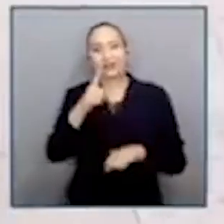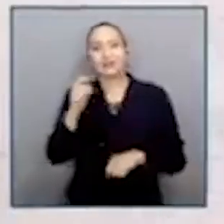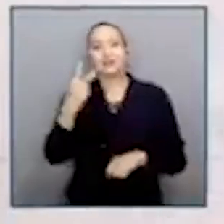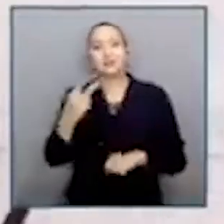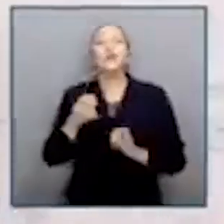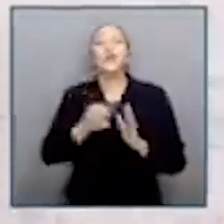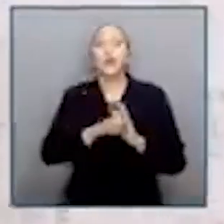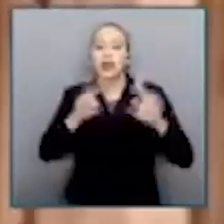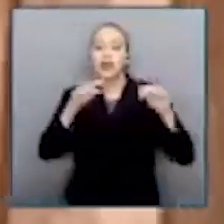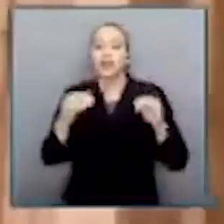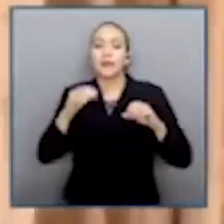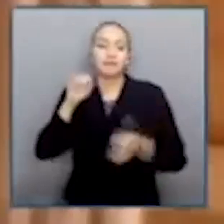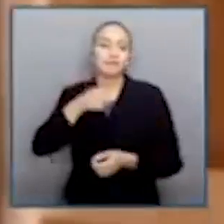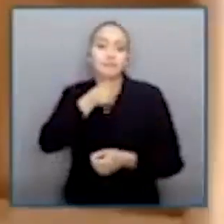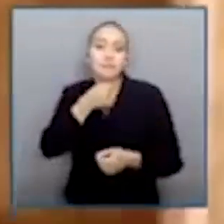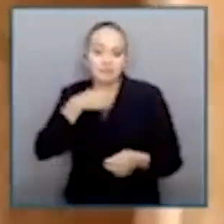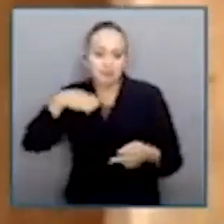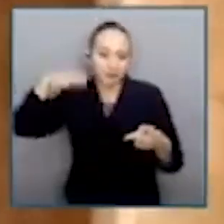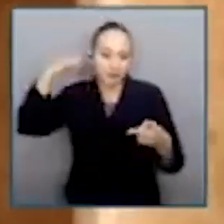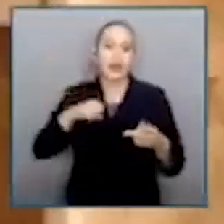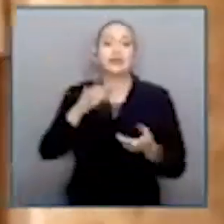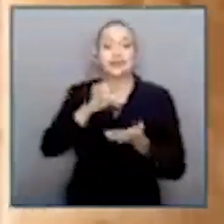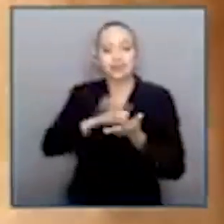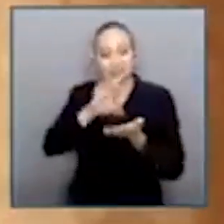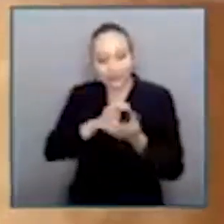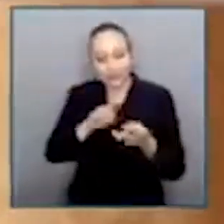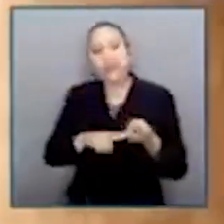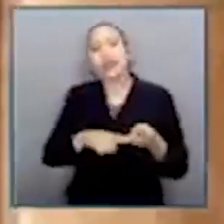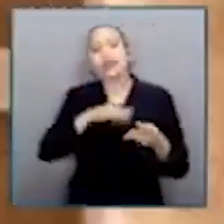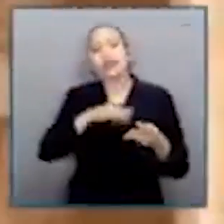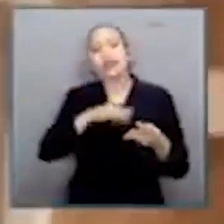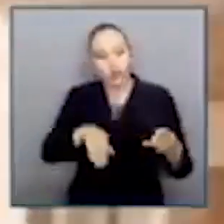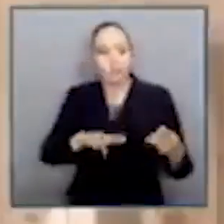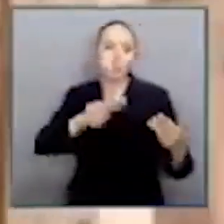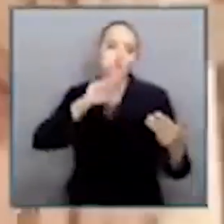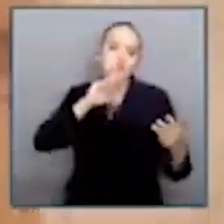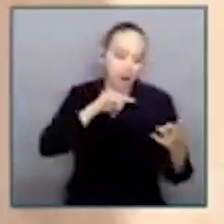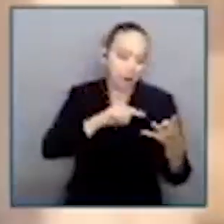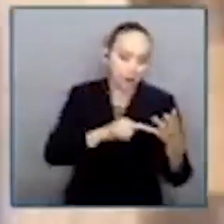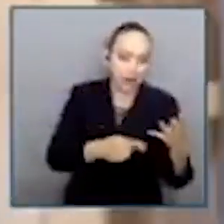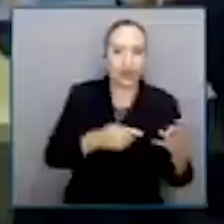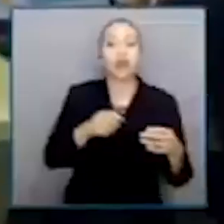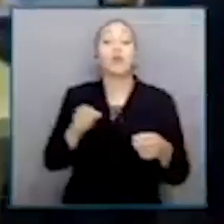discapacidad, muerte, enfermedad, maternidad, desempleo y accidentes de trabajo, entre otros.